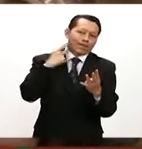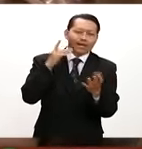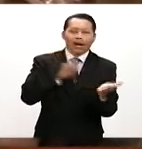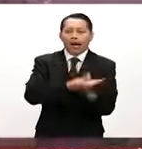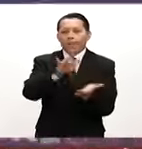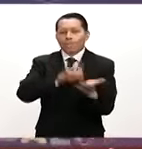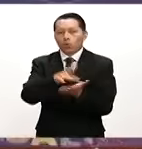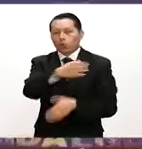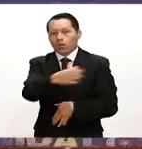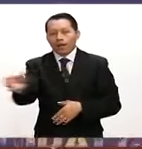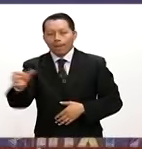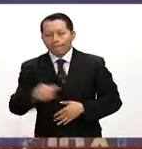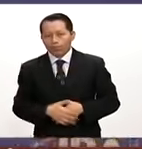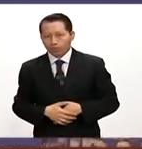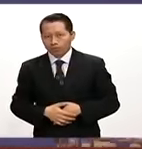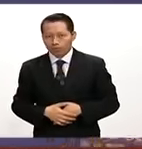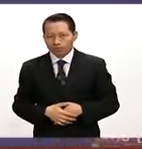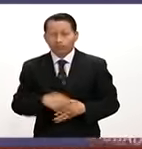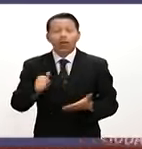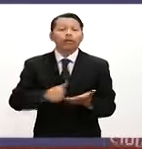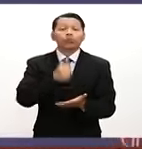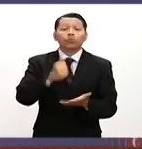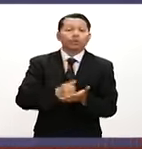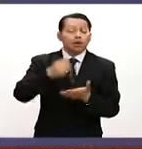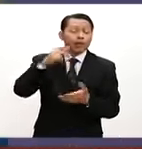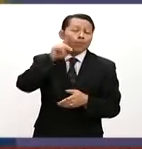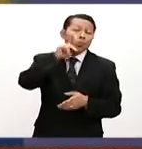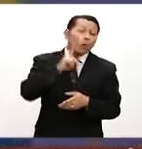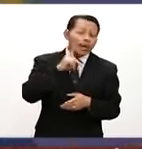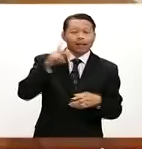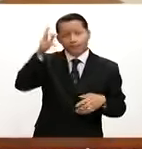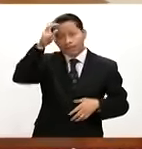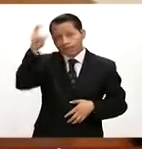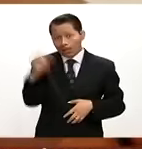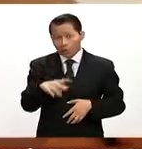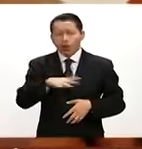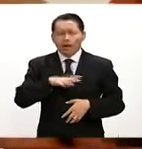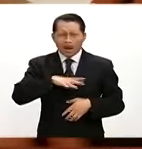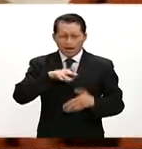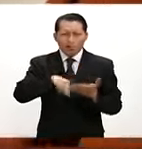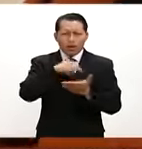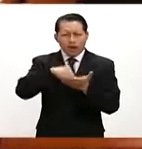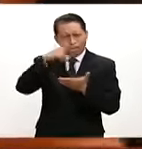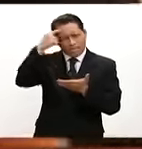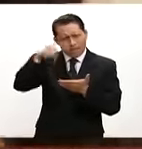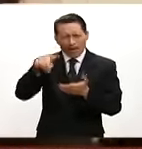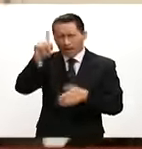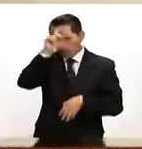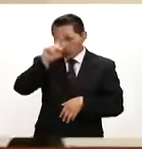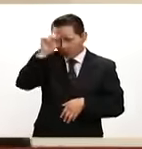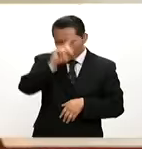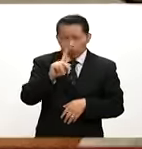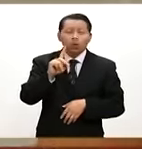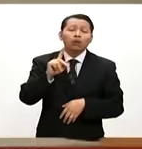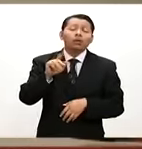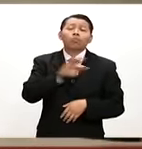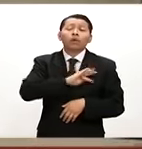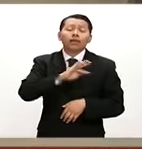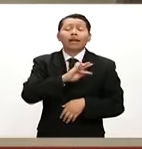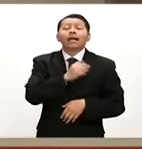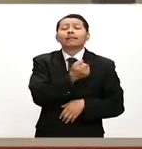apoyo al campo. La Ciudad de las Mujeres de Hidalgo contiene módulos donde se da orientación sobre diferentes temas como salud sexual,